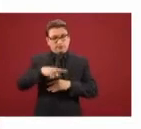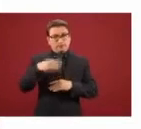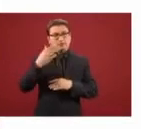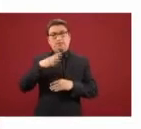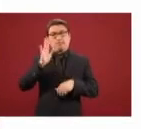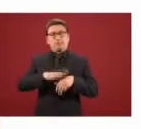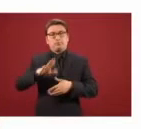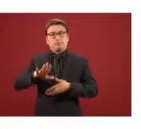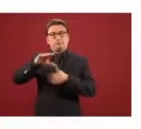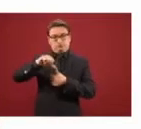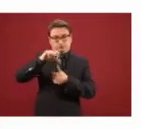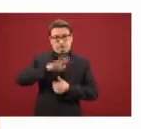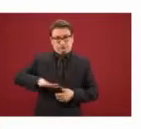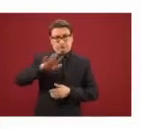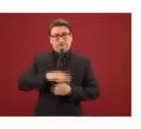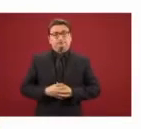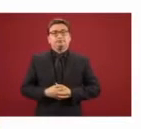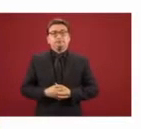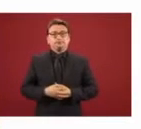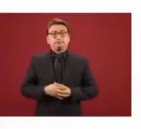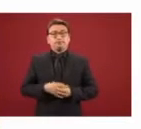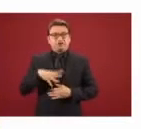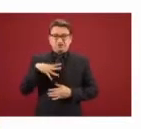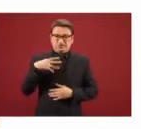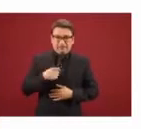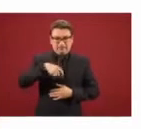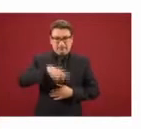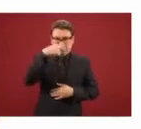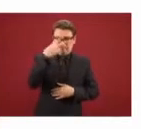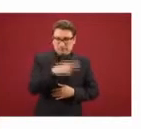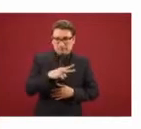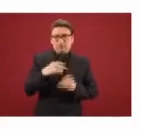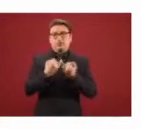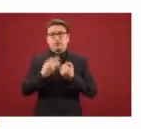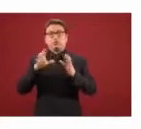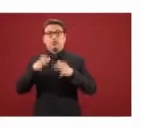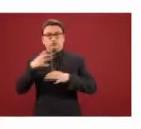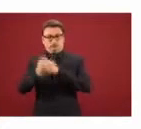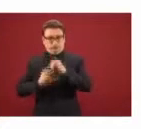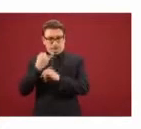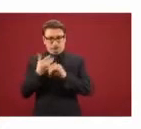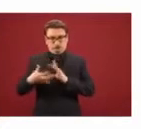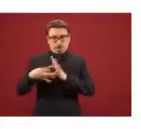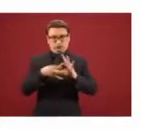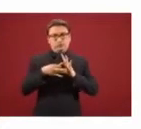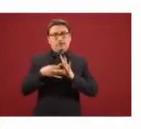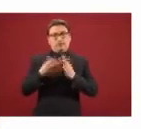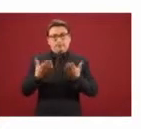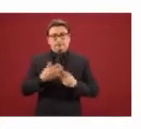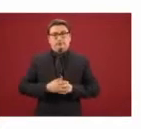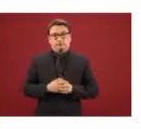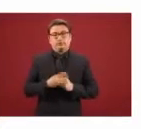centroamericanos, con el esfuerzo de México y también de la comunidad internacional. Entonces, en el primer